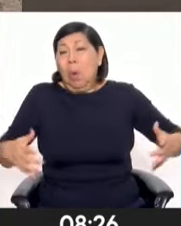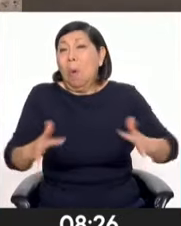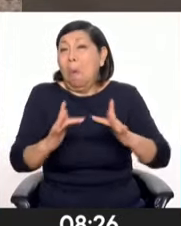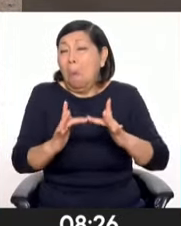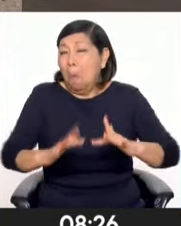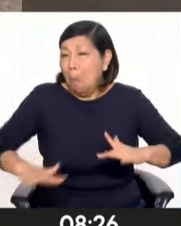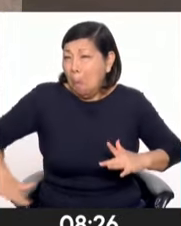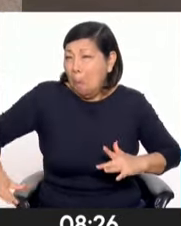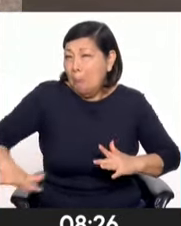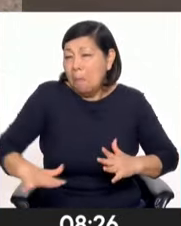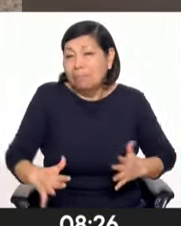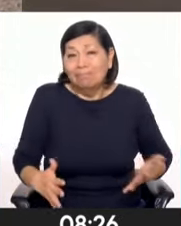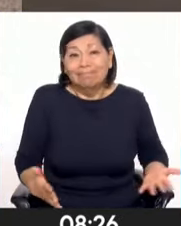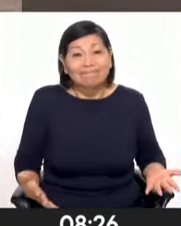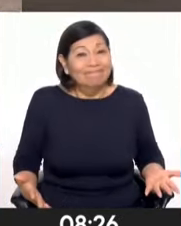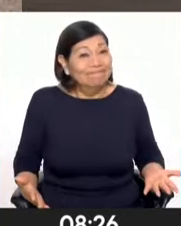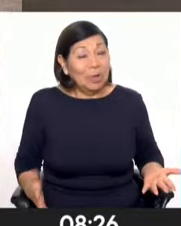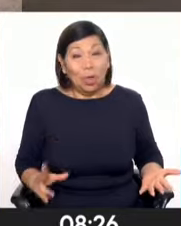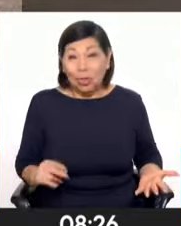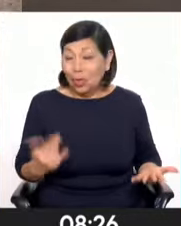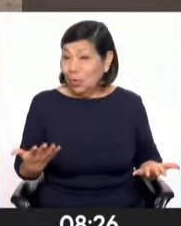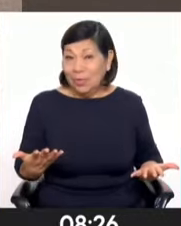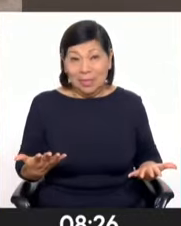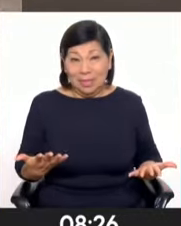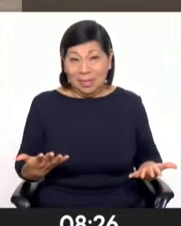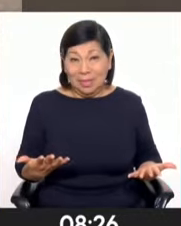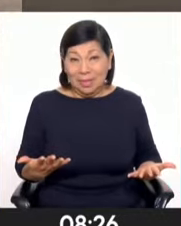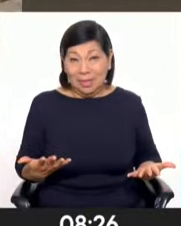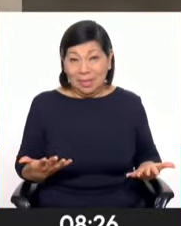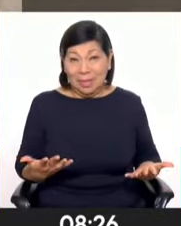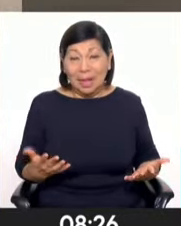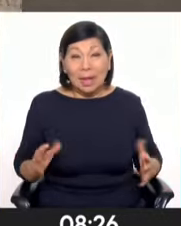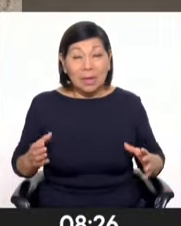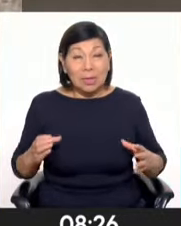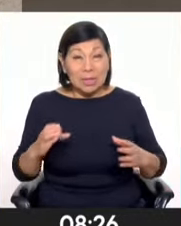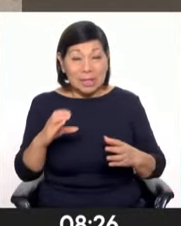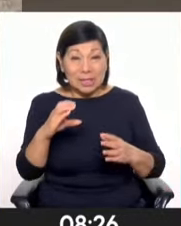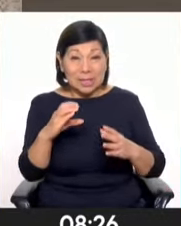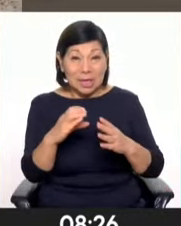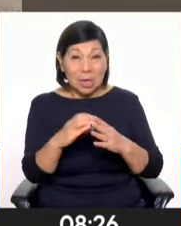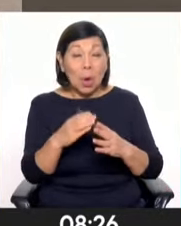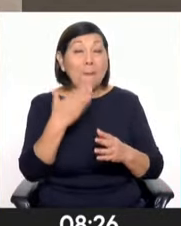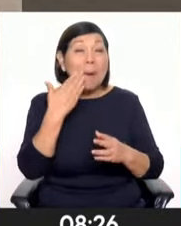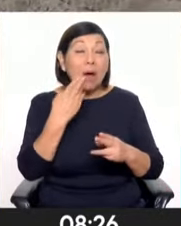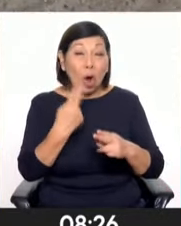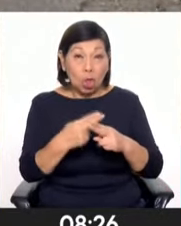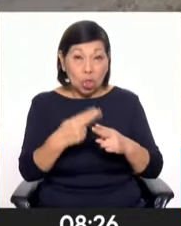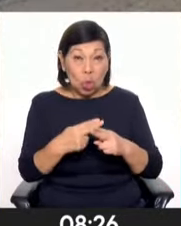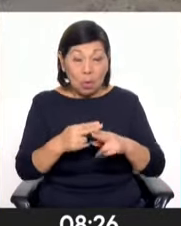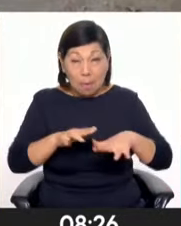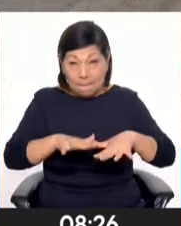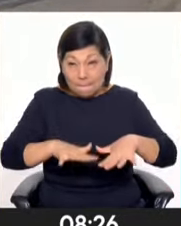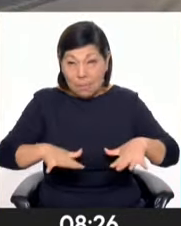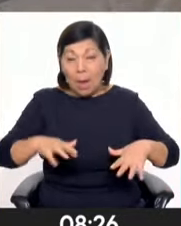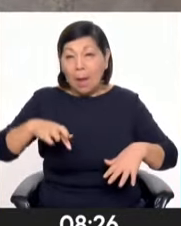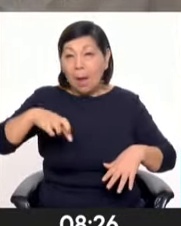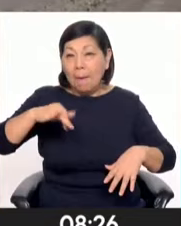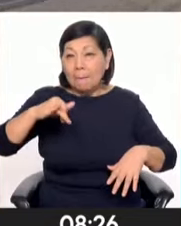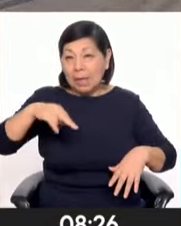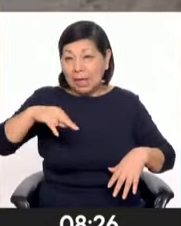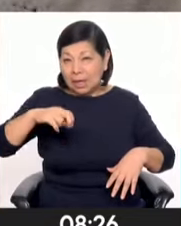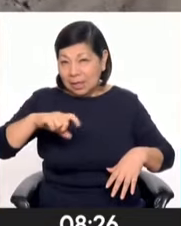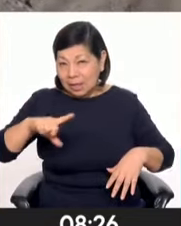desierto que tiene Ocucaje, no solamente le puedo repetir, es Cerro Blanco que es un centro poblado, un lugar, es Cayango, es Pinilla,